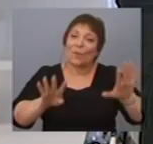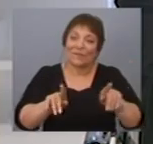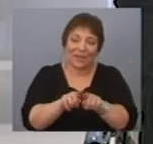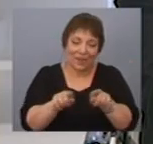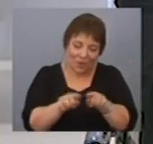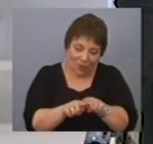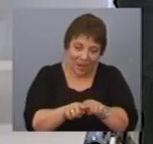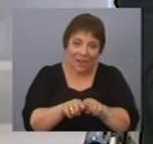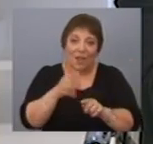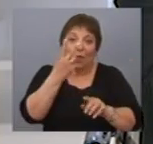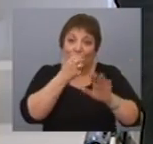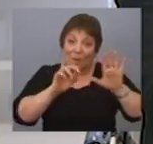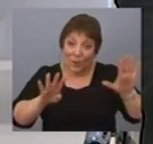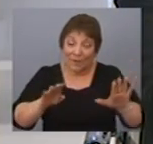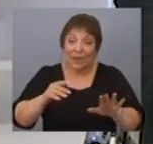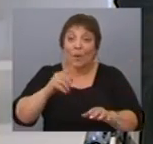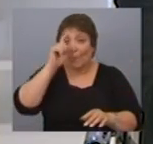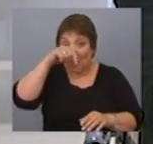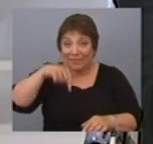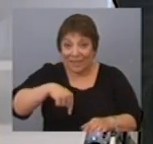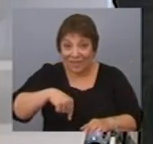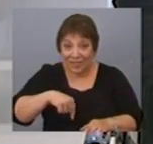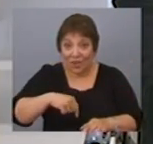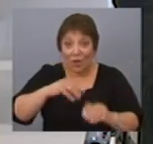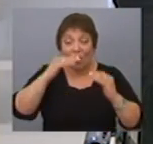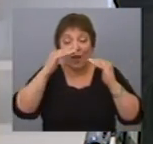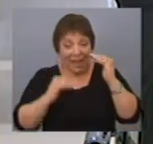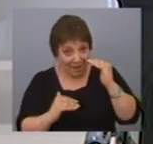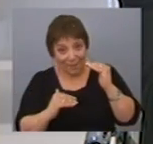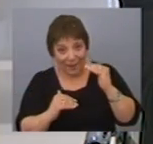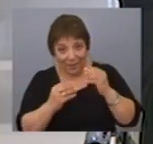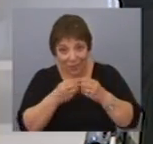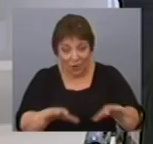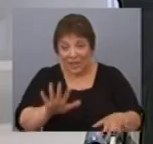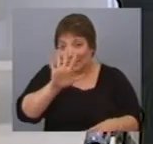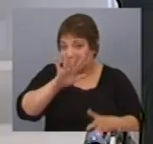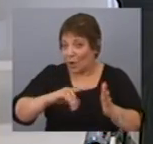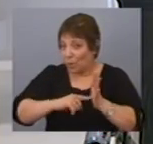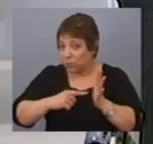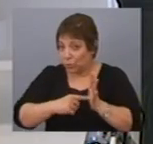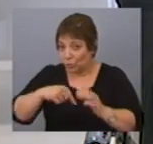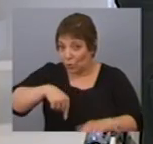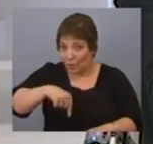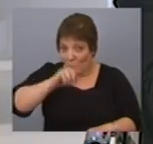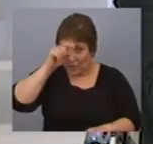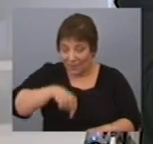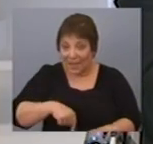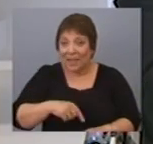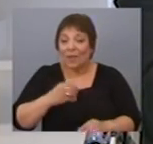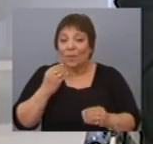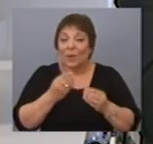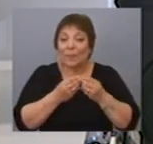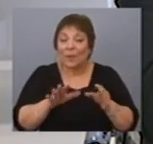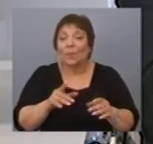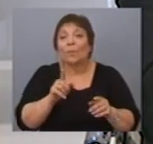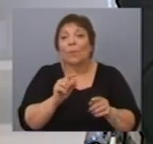En el 2009 el Frente Amplio había caído en Montevideo, había perdido en el entorno unos 5 puntos en Montevideo, quiere decir que su caída incluso